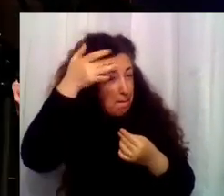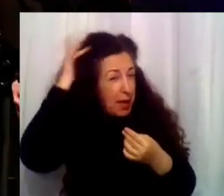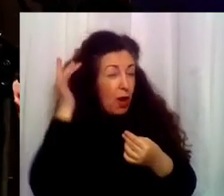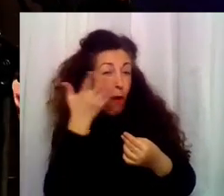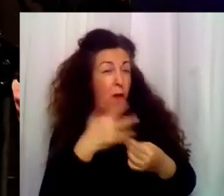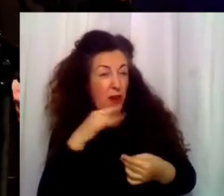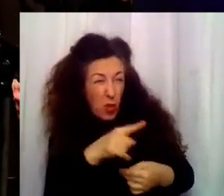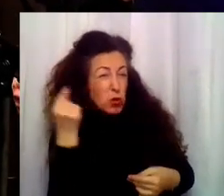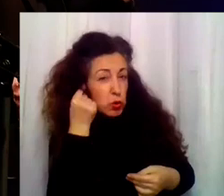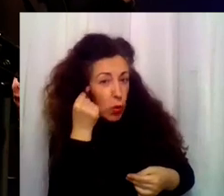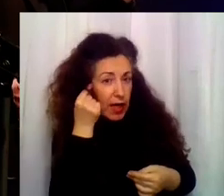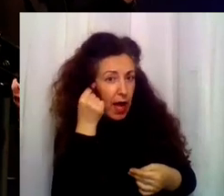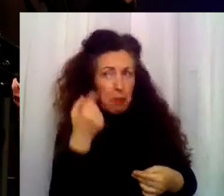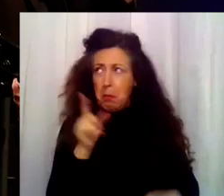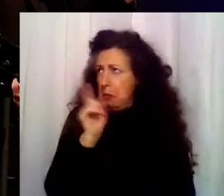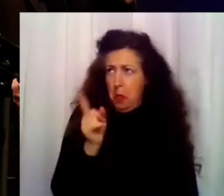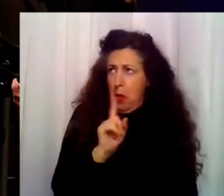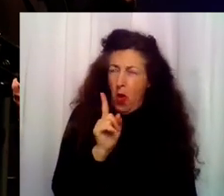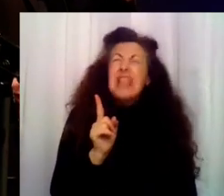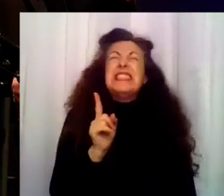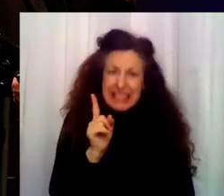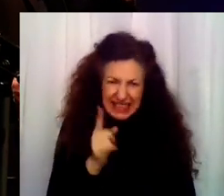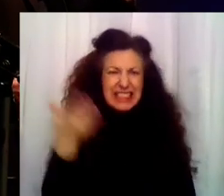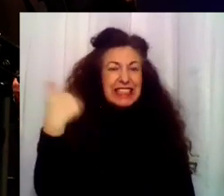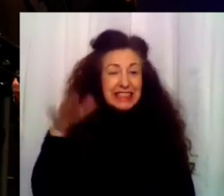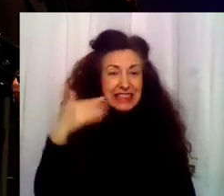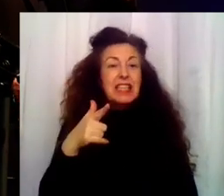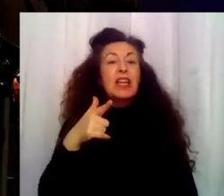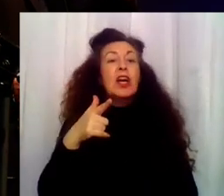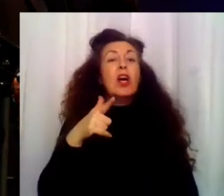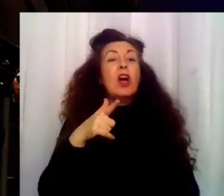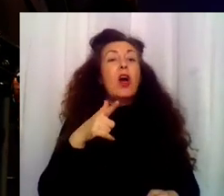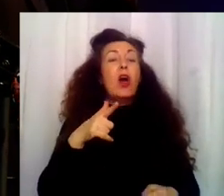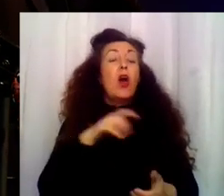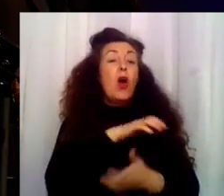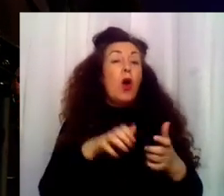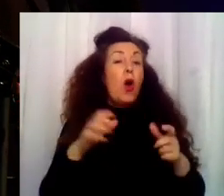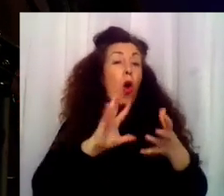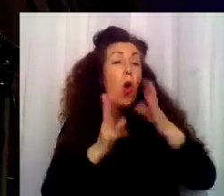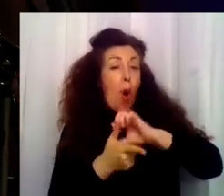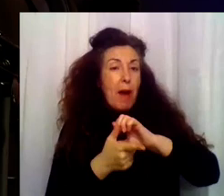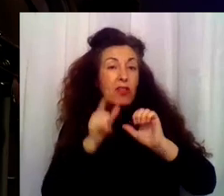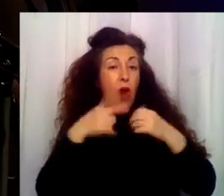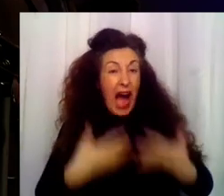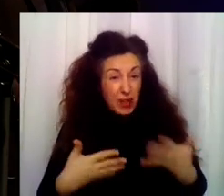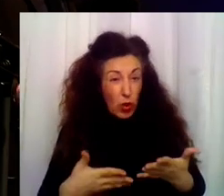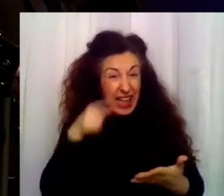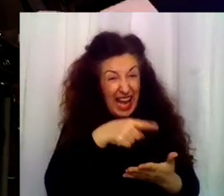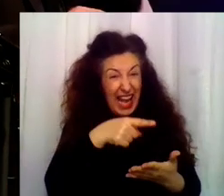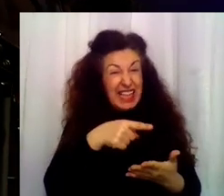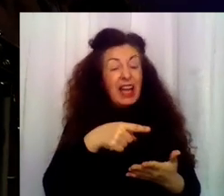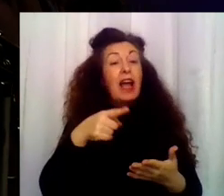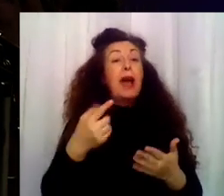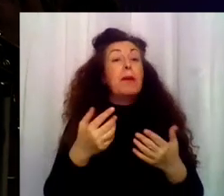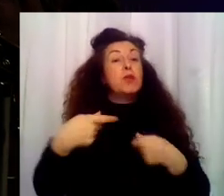La vimos en Comando Actualidad. Le partió la nariz a un dependiente del día de un cabezazo. Madre mía, ¿y qué pinta aquí?